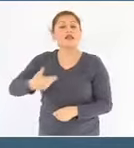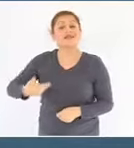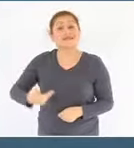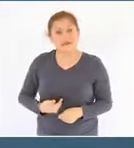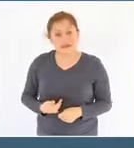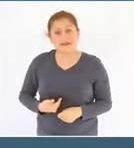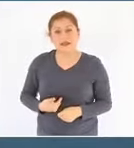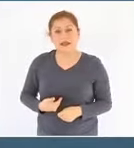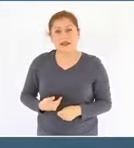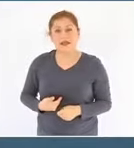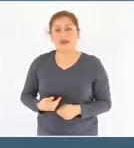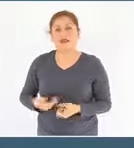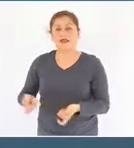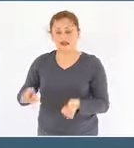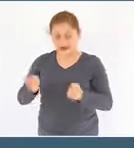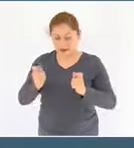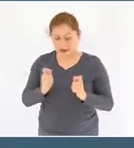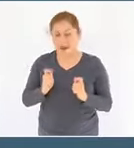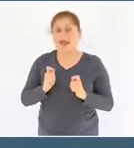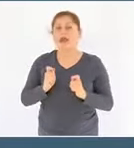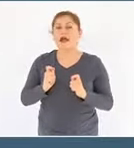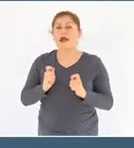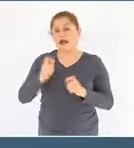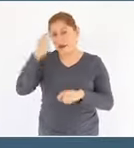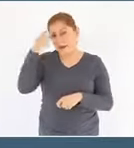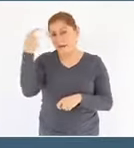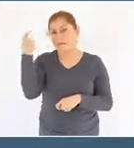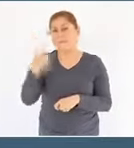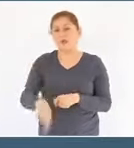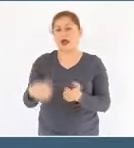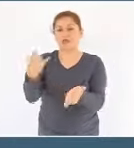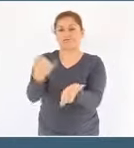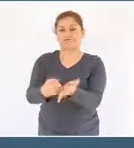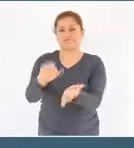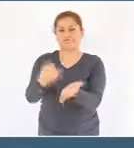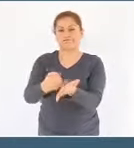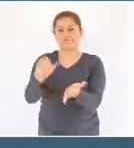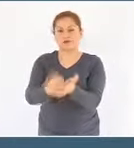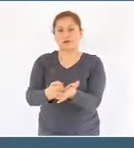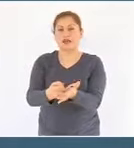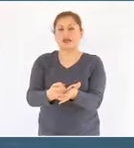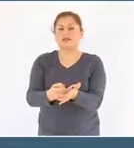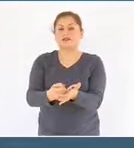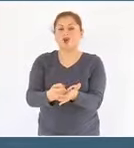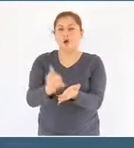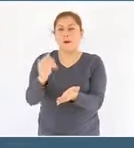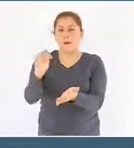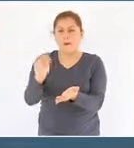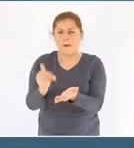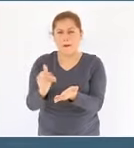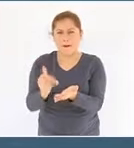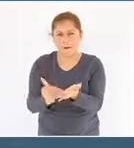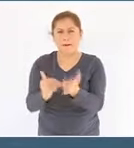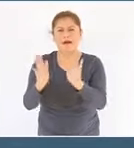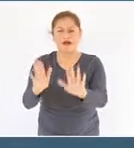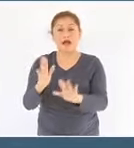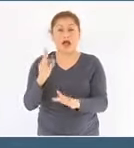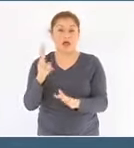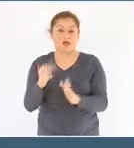para reducir la carga fiscal de la empresa tan solo en este año 2021